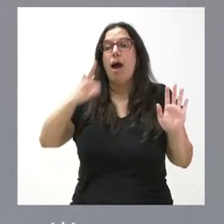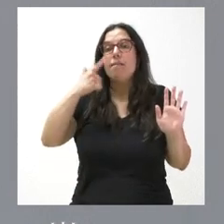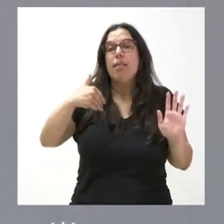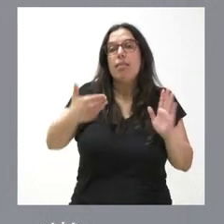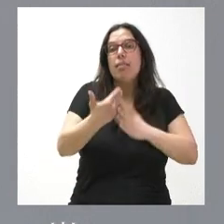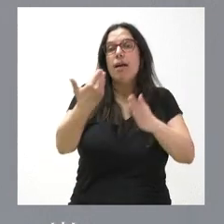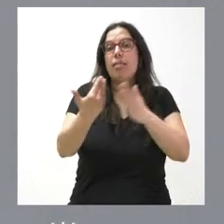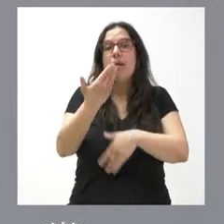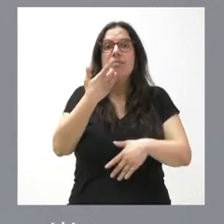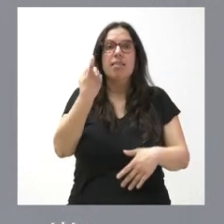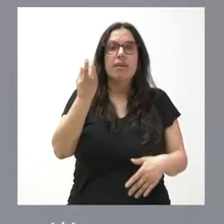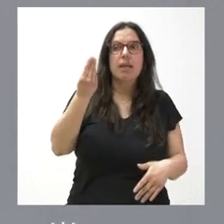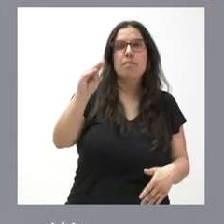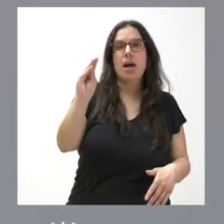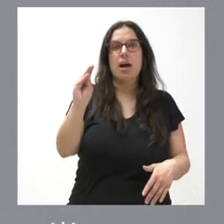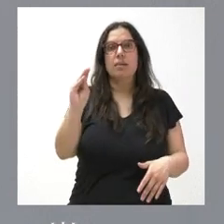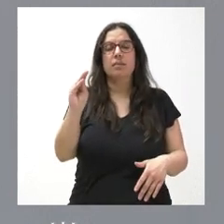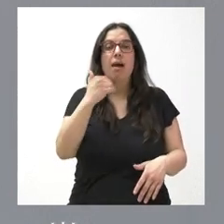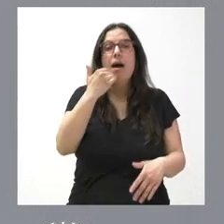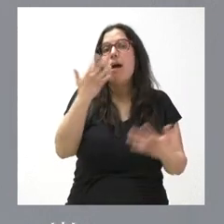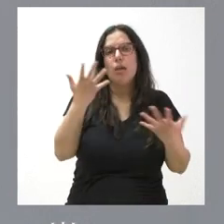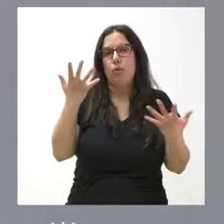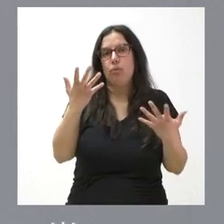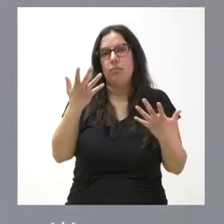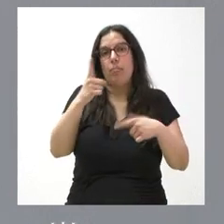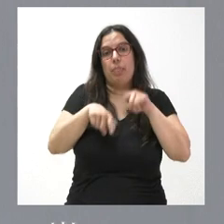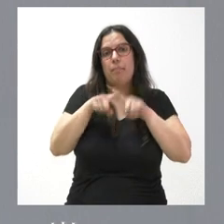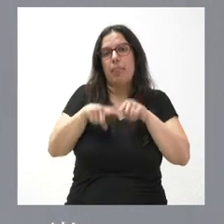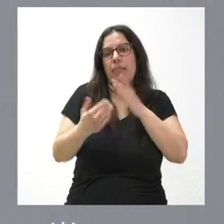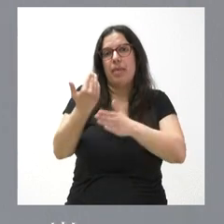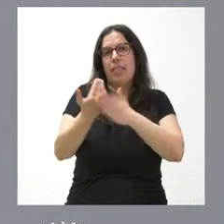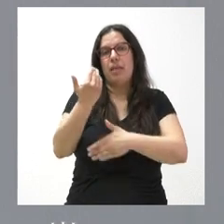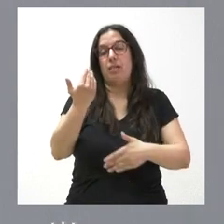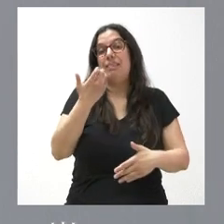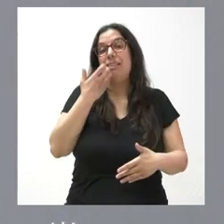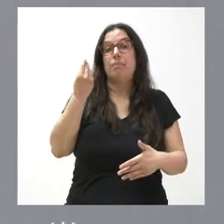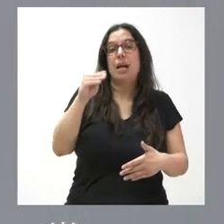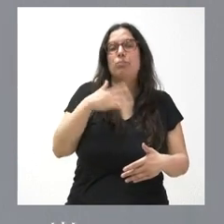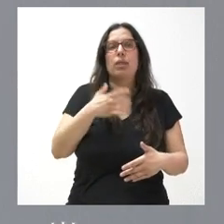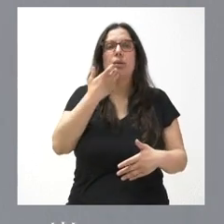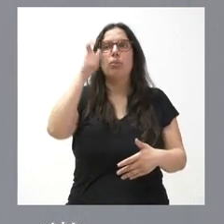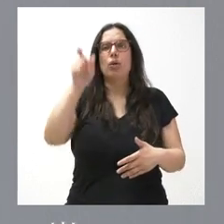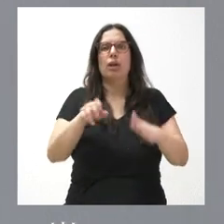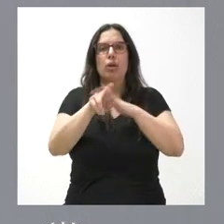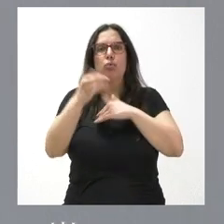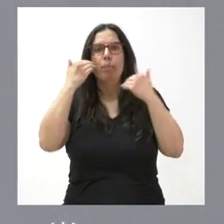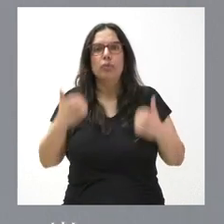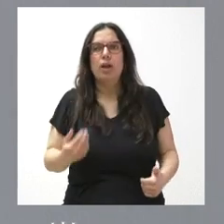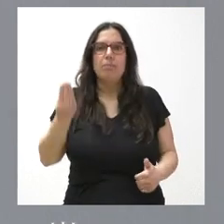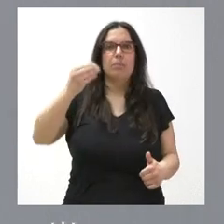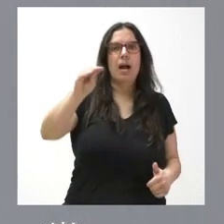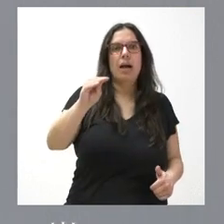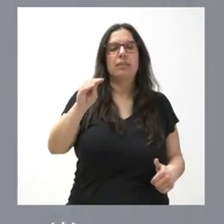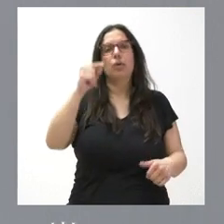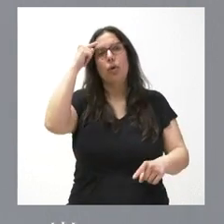preciso algún elemento adicional que, en todo caso, sería de carácter personal y orientado al